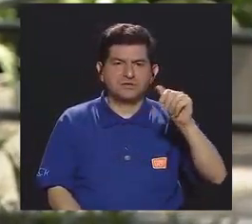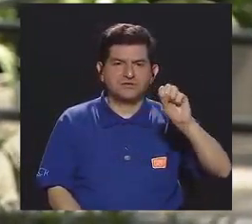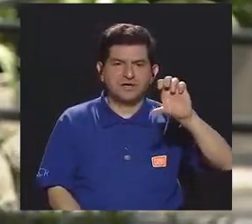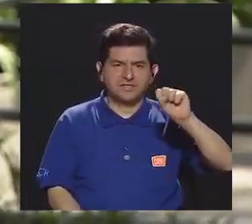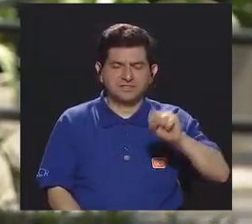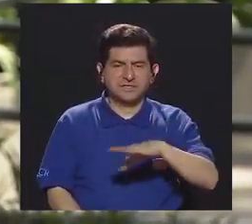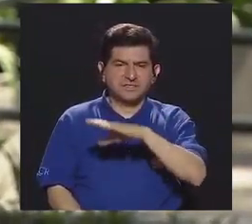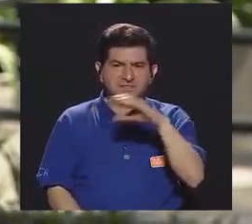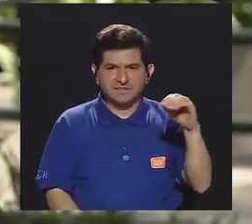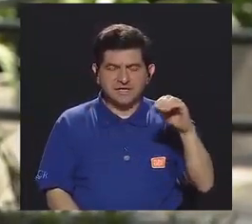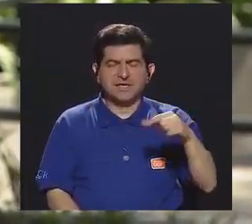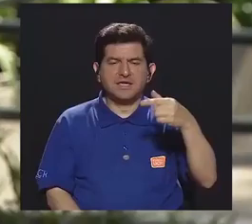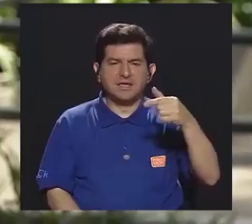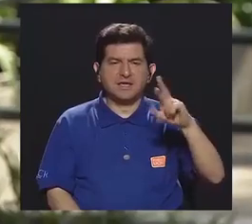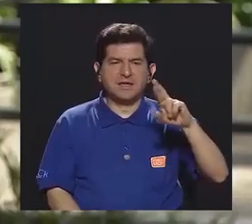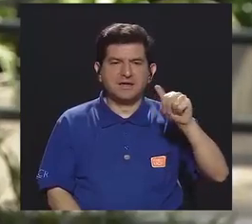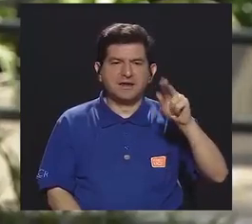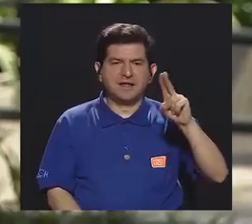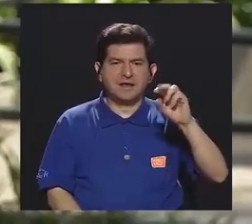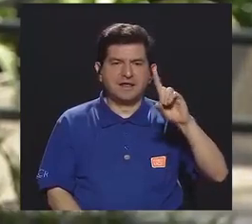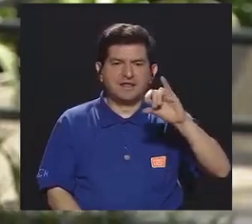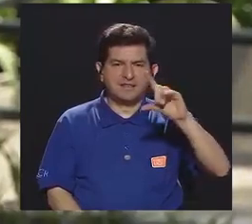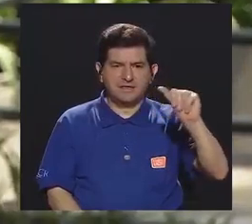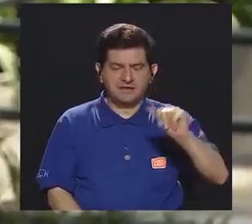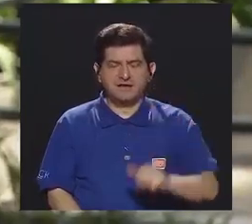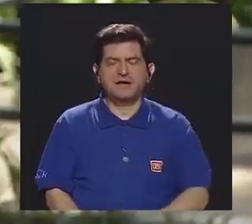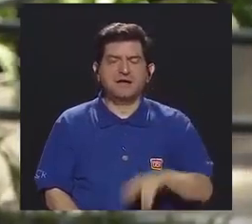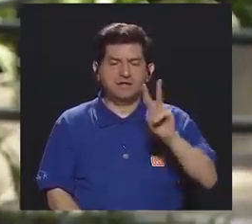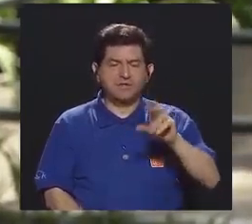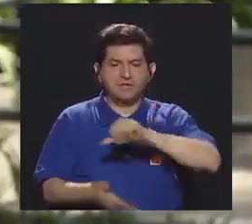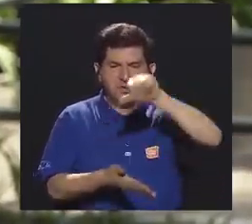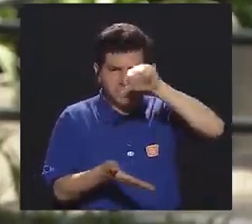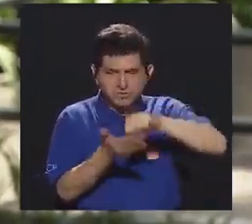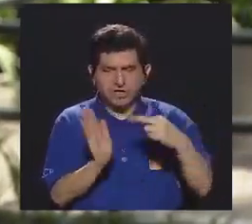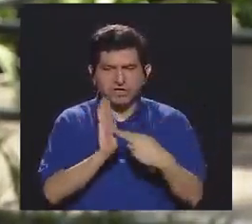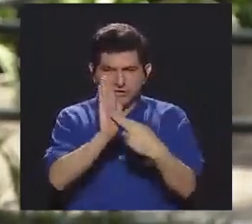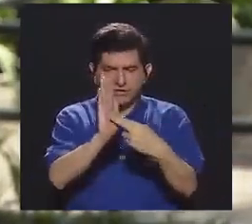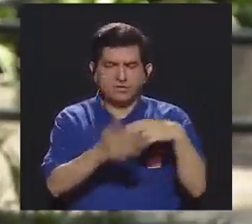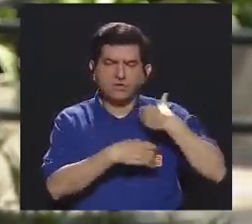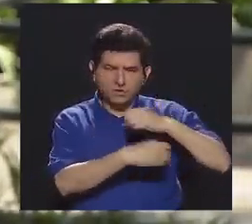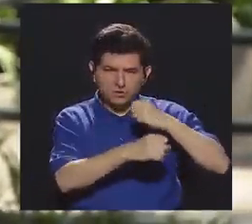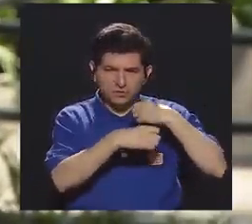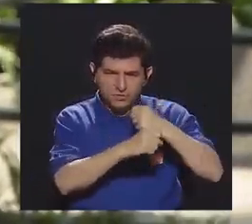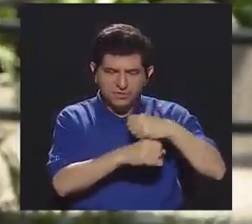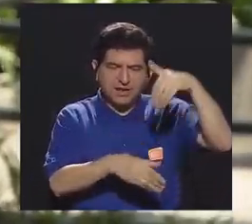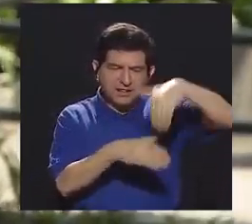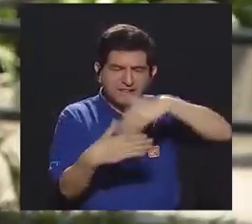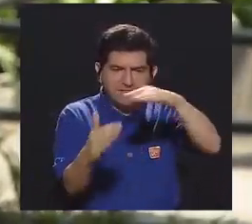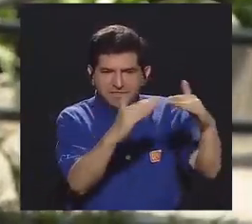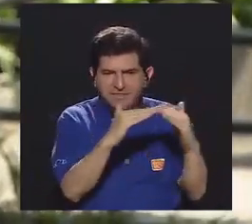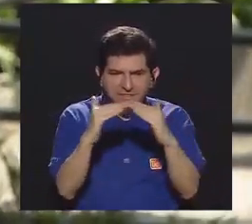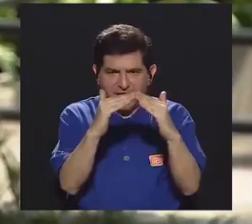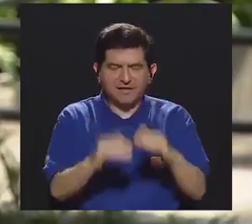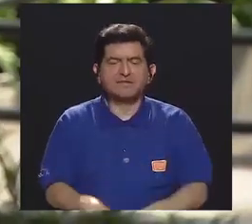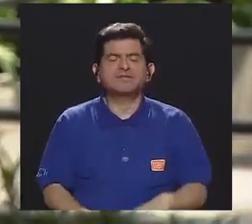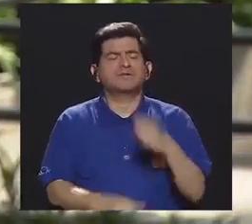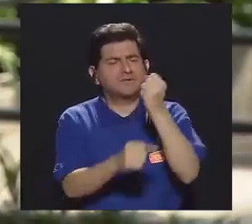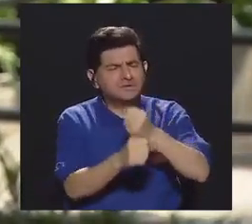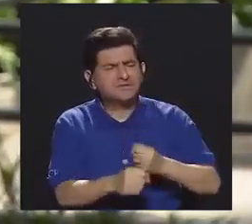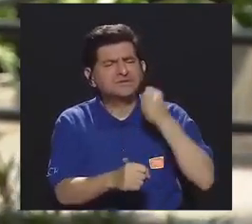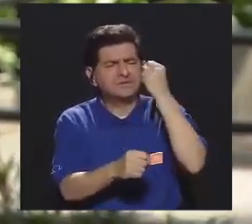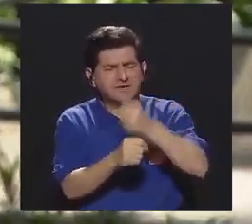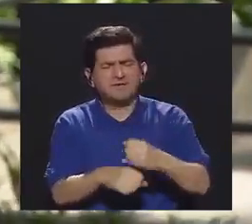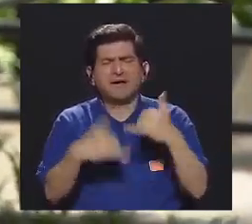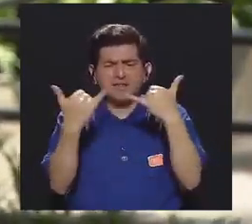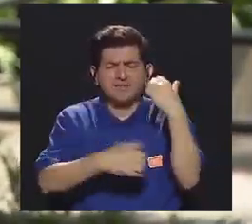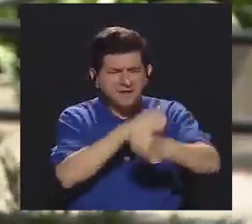Cometa y en el caso de Granadilla con la Casa del Pueblo. Entonces, estos dos centros que tienen representación de la municipalidad dentro de la comunidad y que